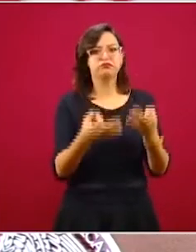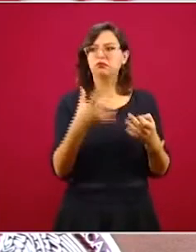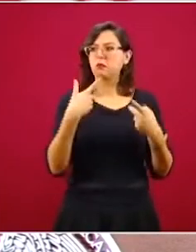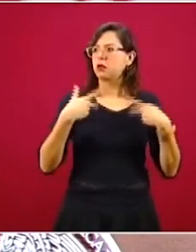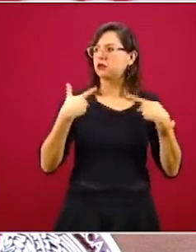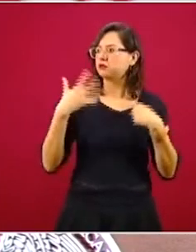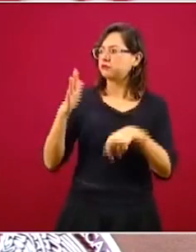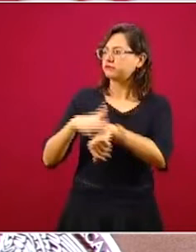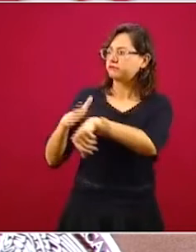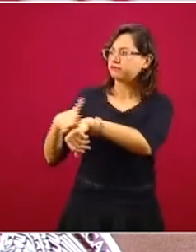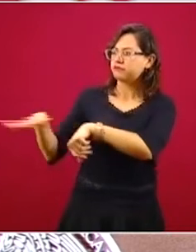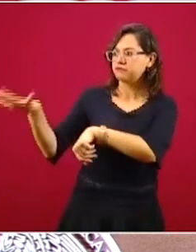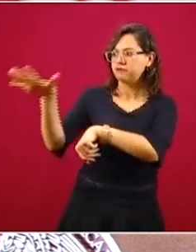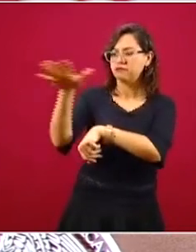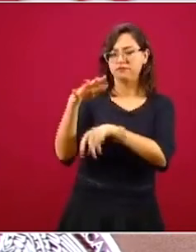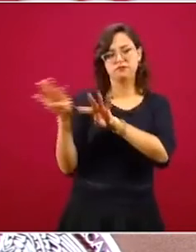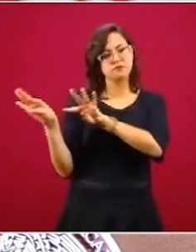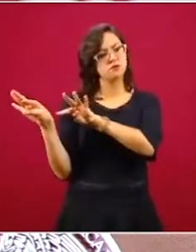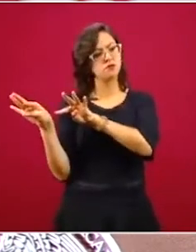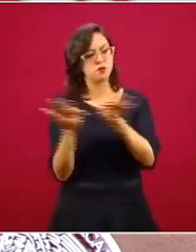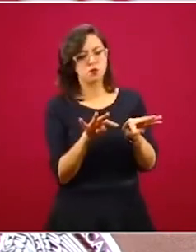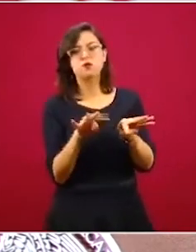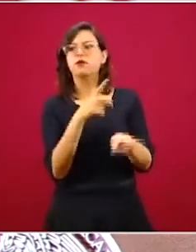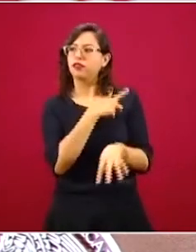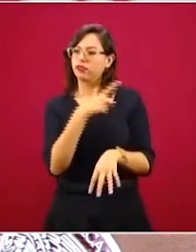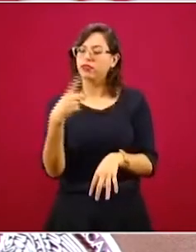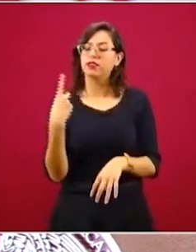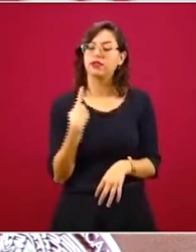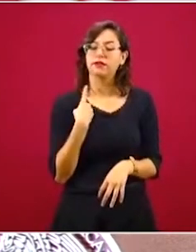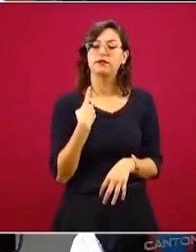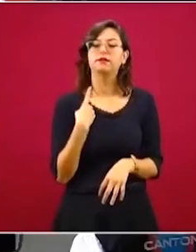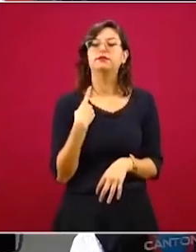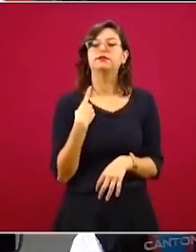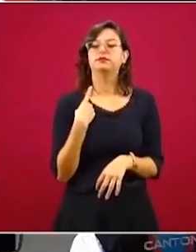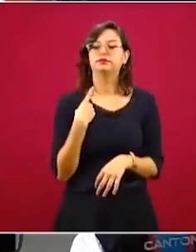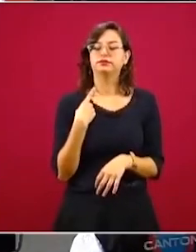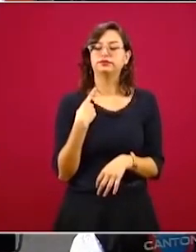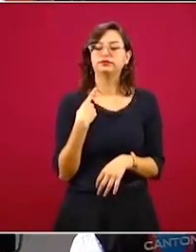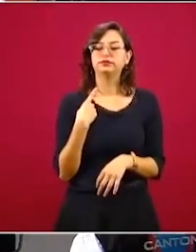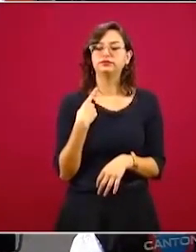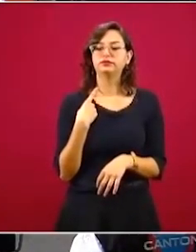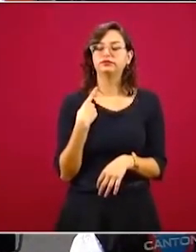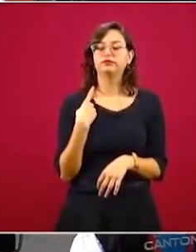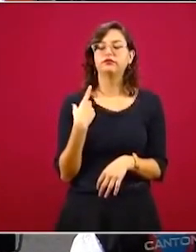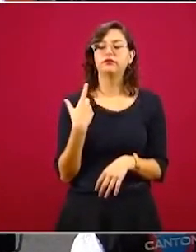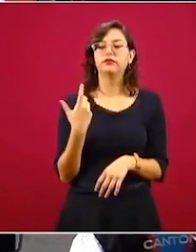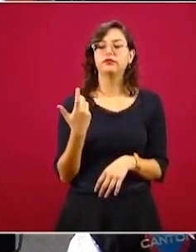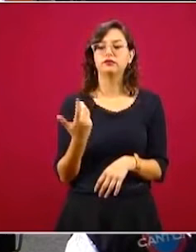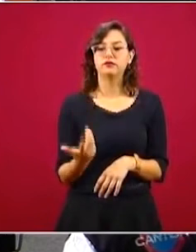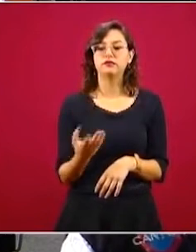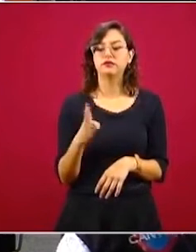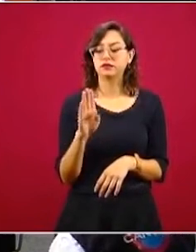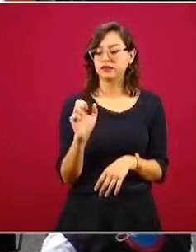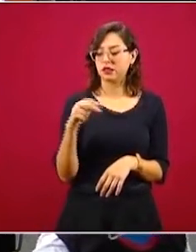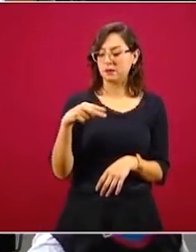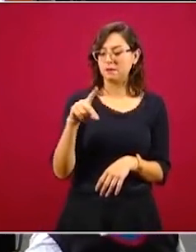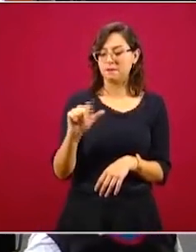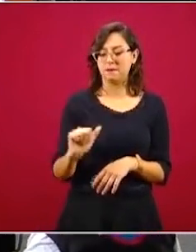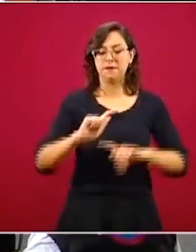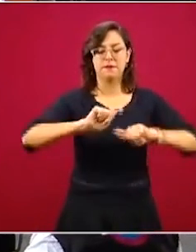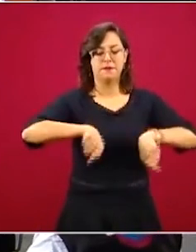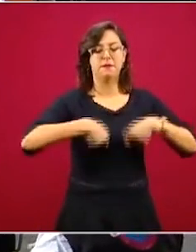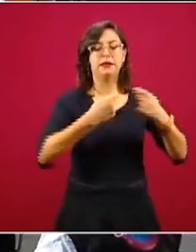público. En este caso son, además de la misma banda, una recompensa de 30 mil